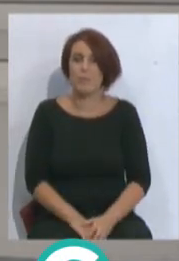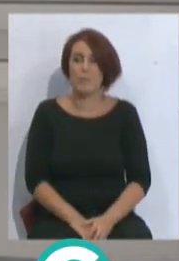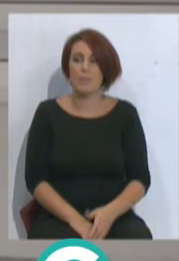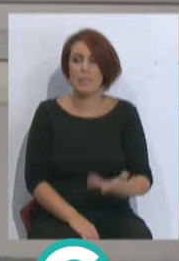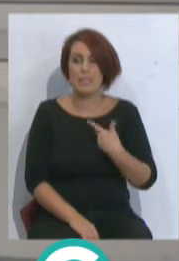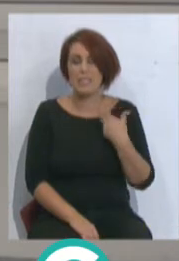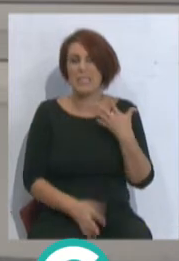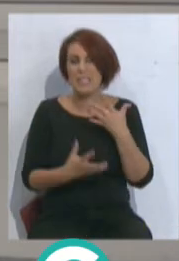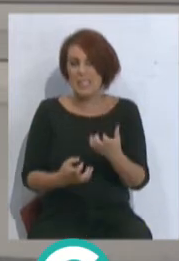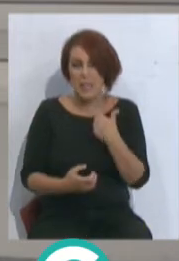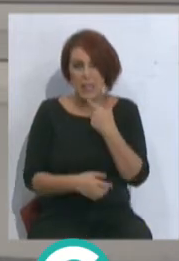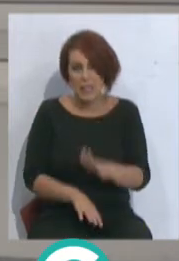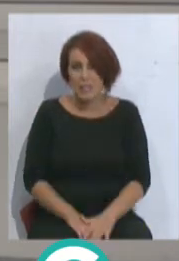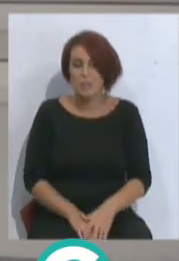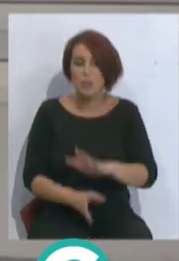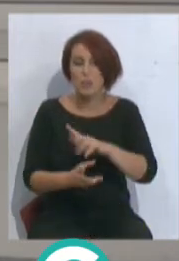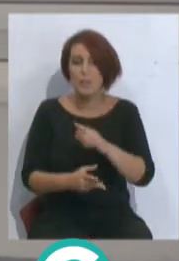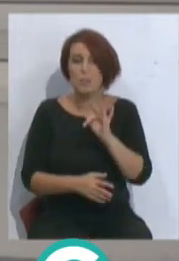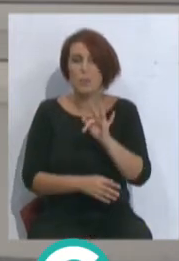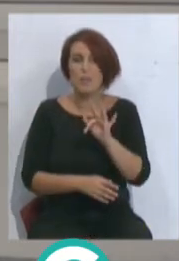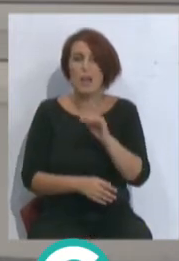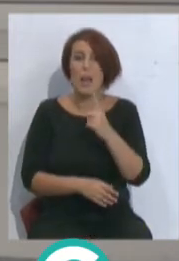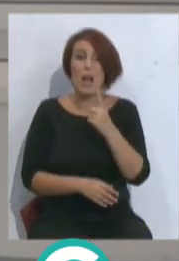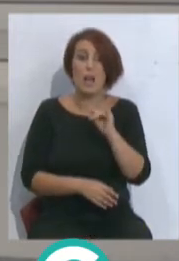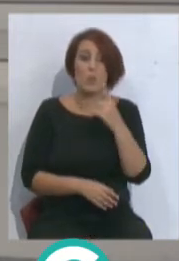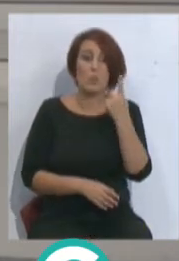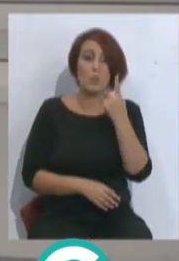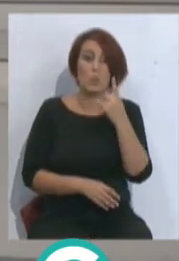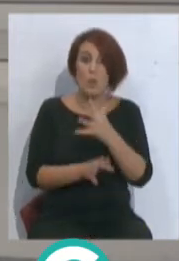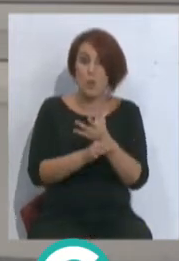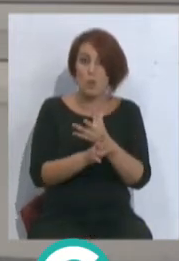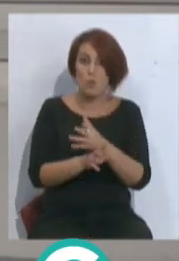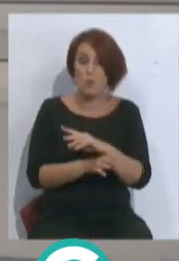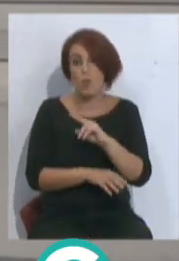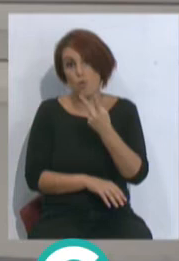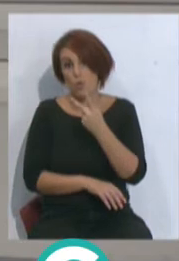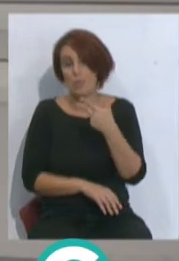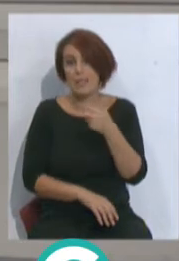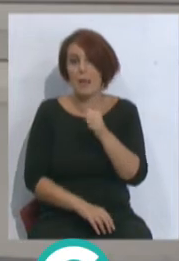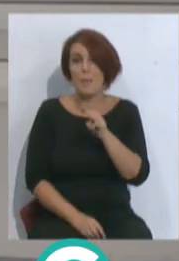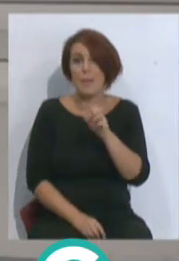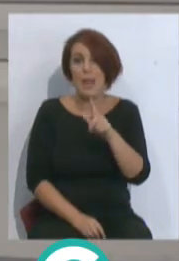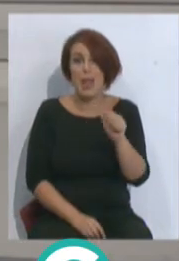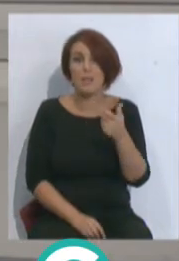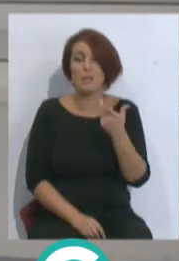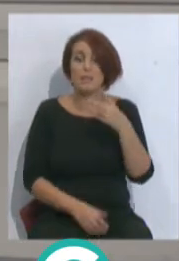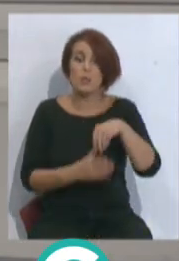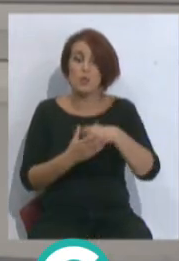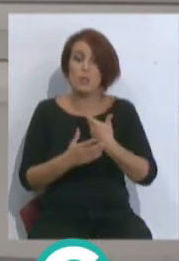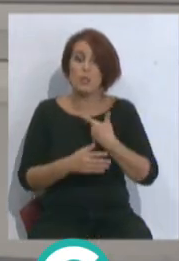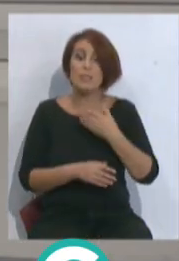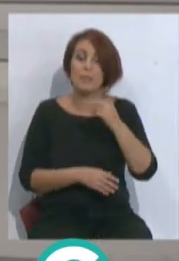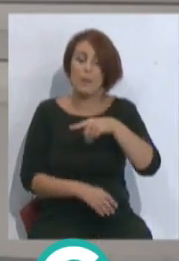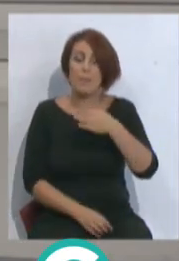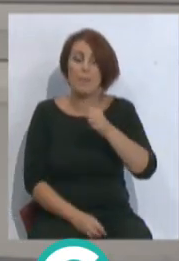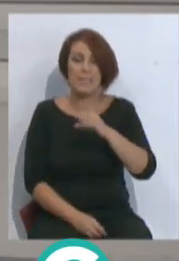claro, es triste tener que decir que es una buena noticia que haya un jugador canterano, en este caso dos, con Chapela, lo de Álvaro Bastida,